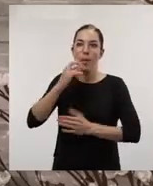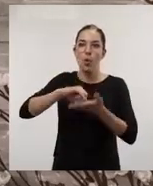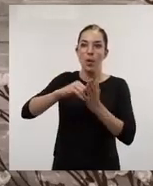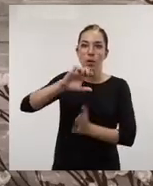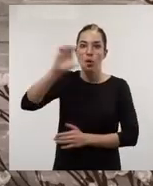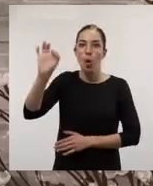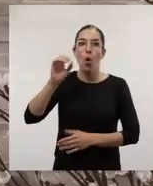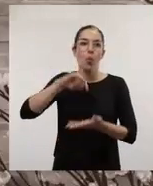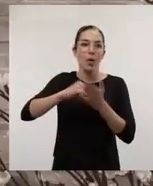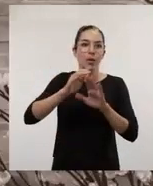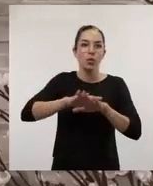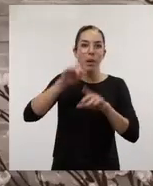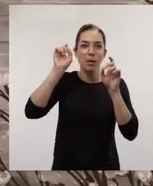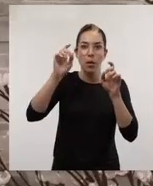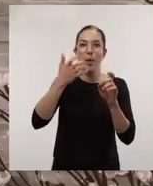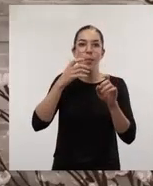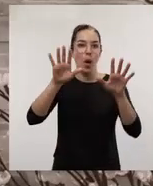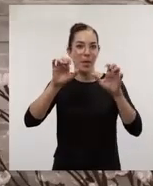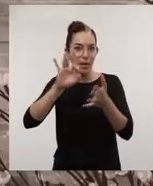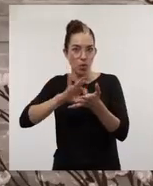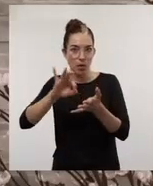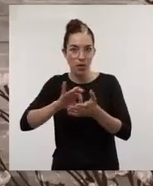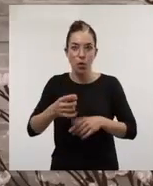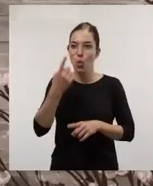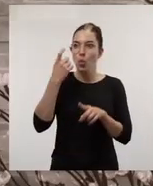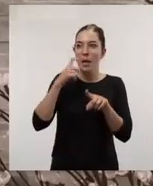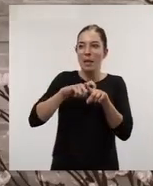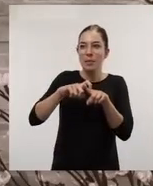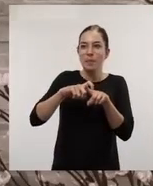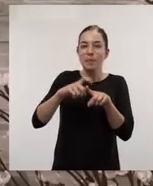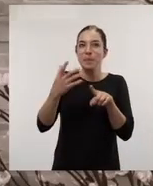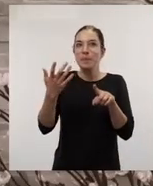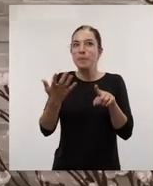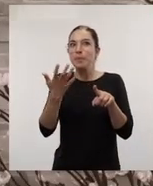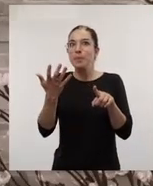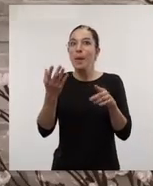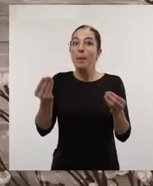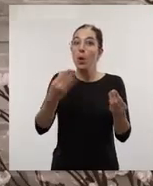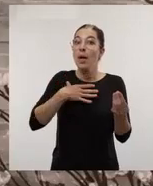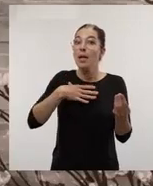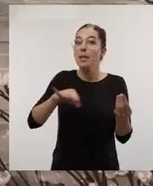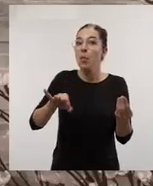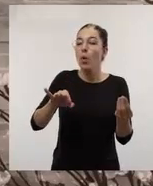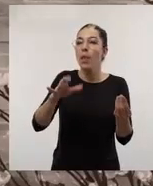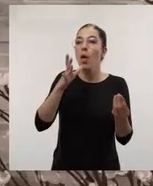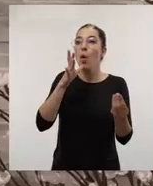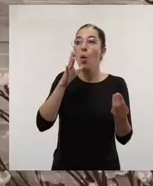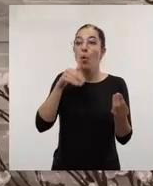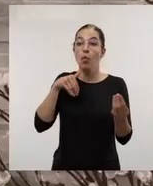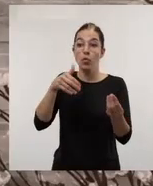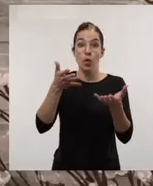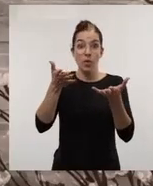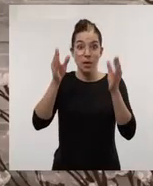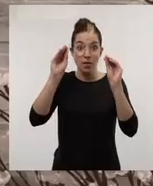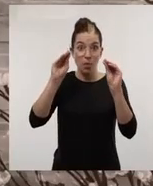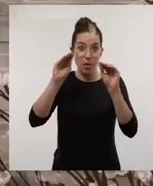también para la docencia, como los de aprendizaje de servicio. Quizá un aspecto que podría ser mejorable o que se podría incluir en